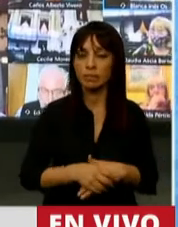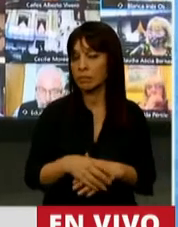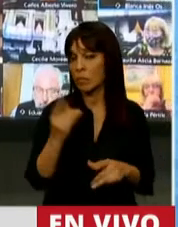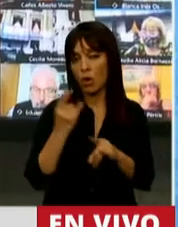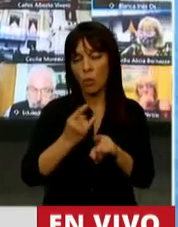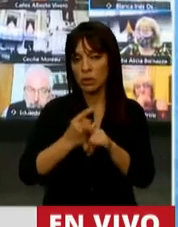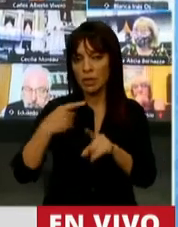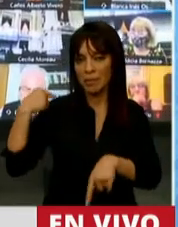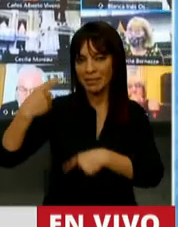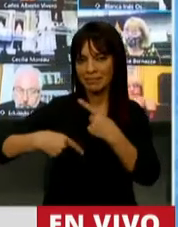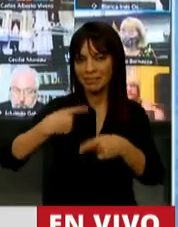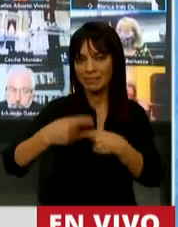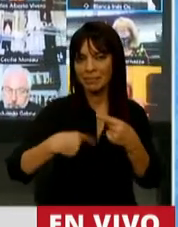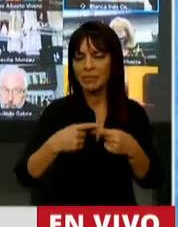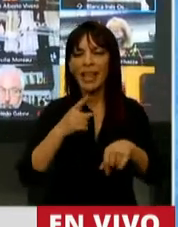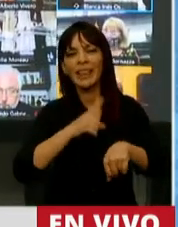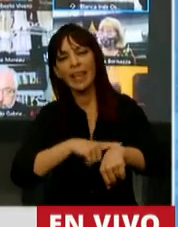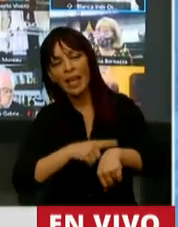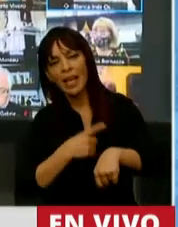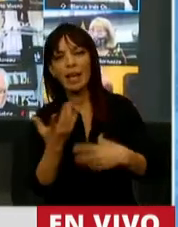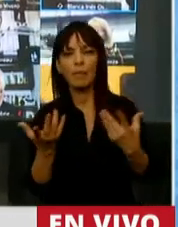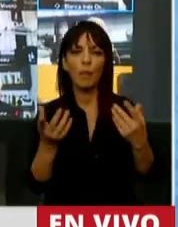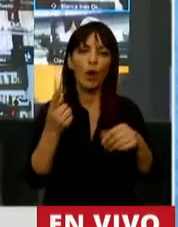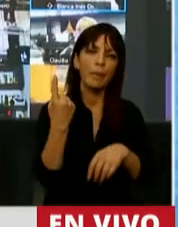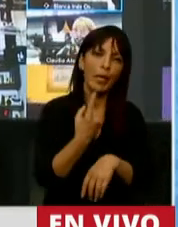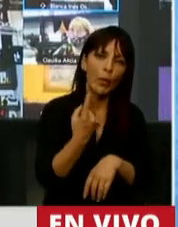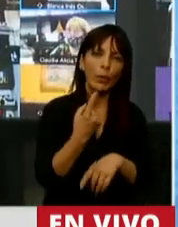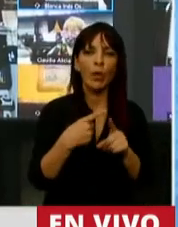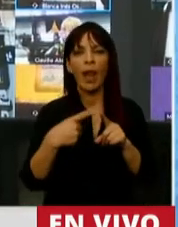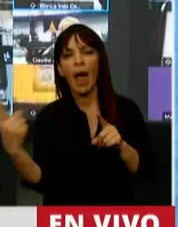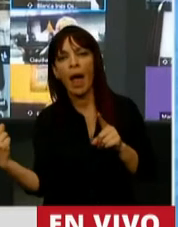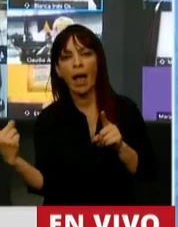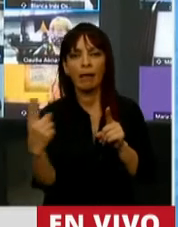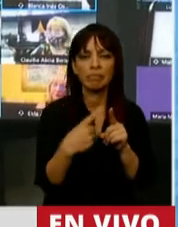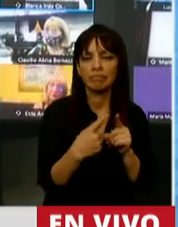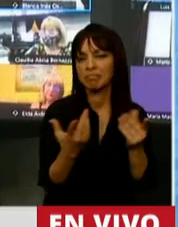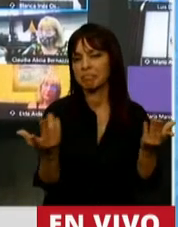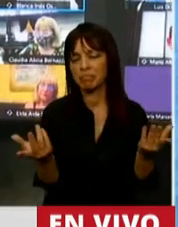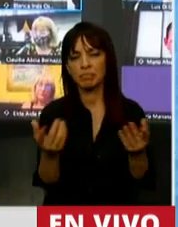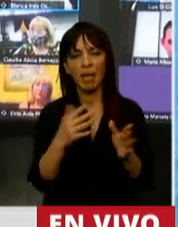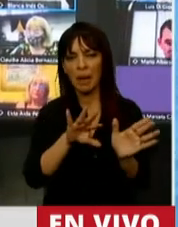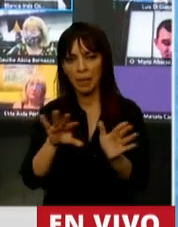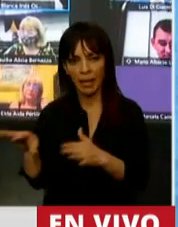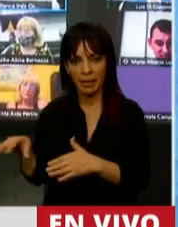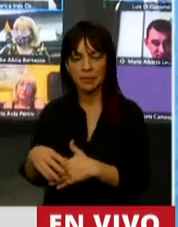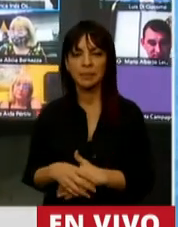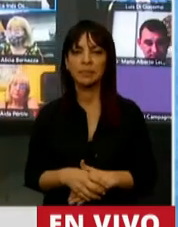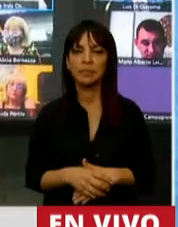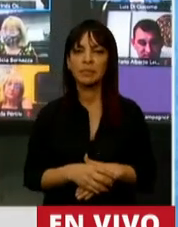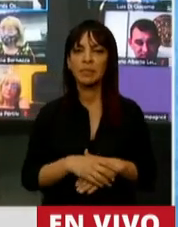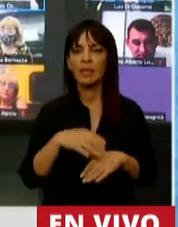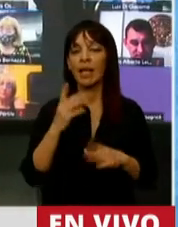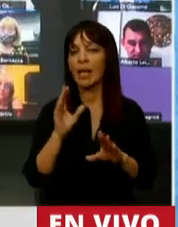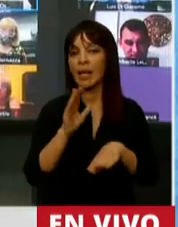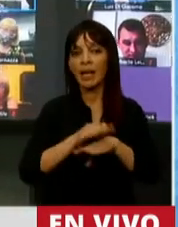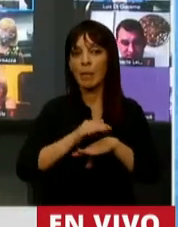haciendo, más allá de los avatares del tiempo y de los minutos que se van o que se vienen. El responsable